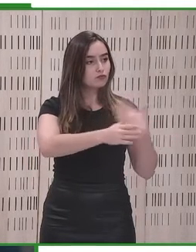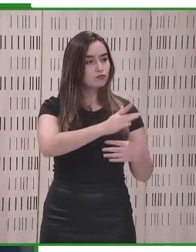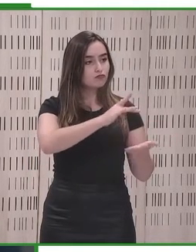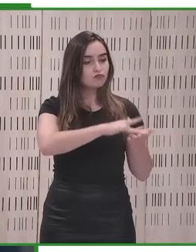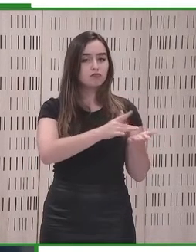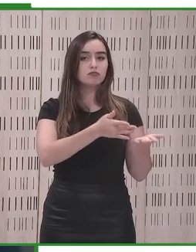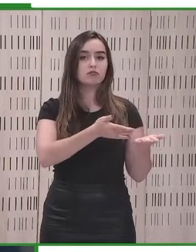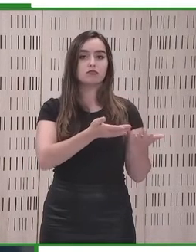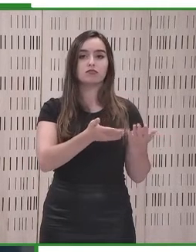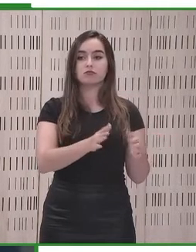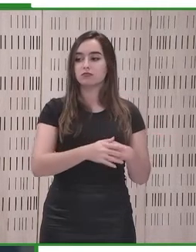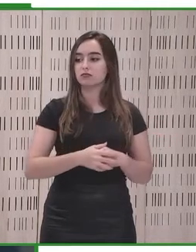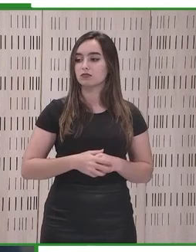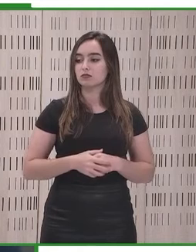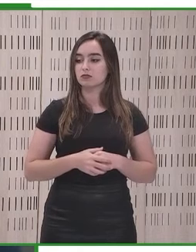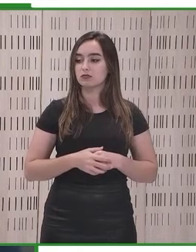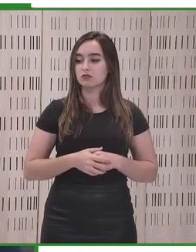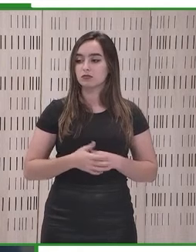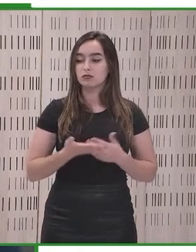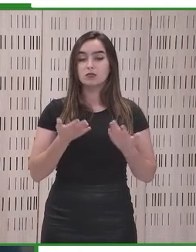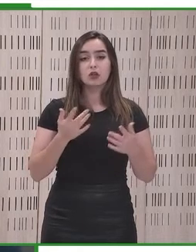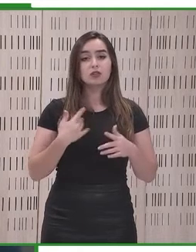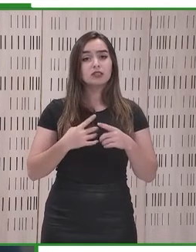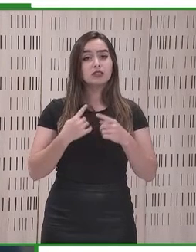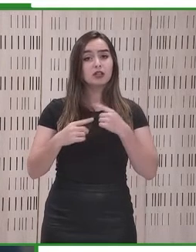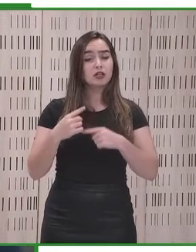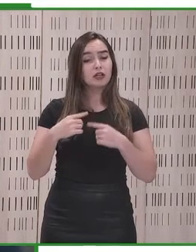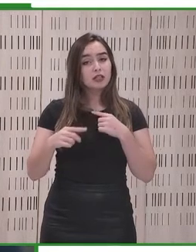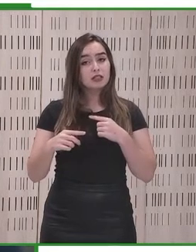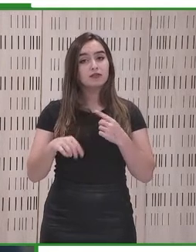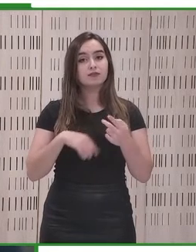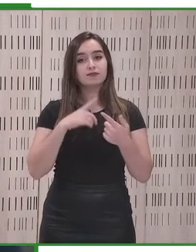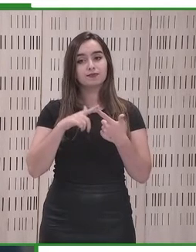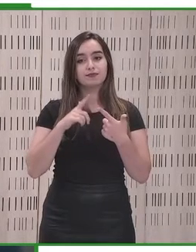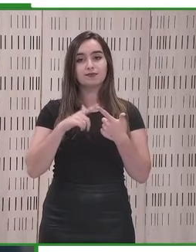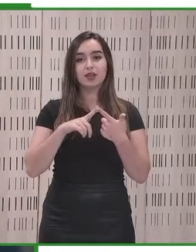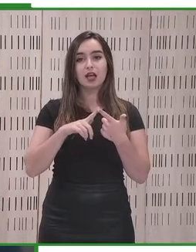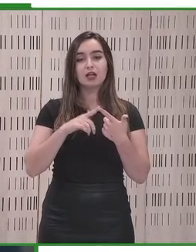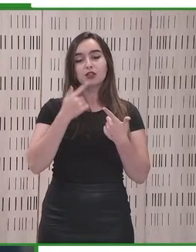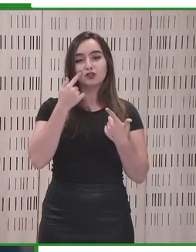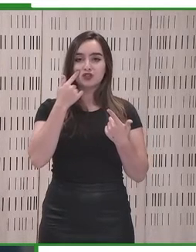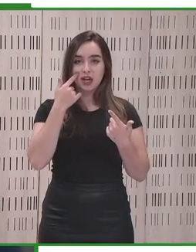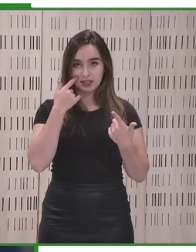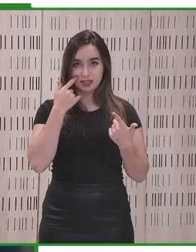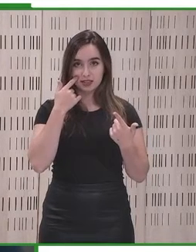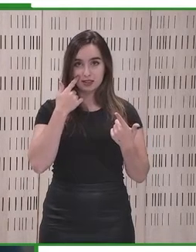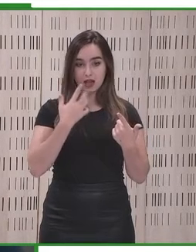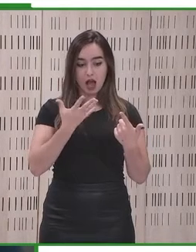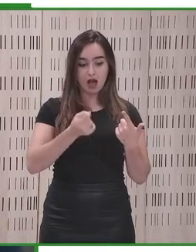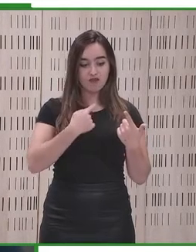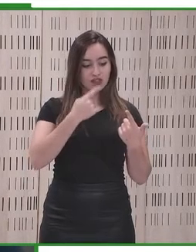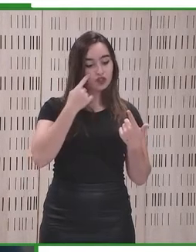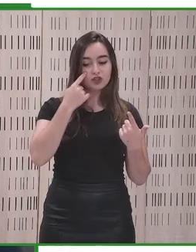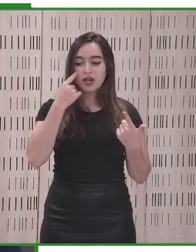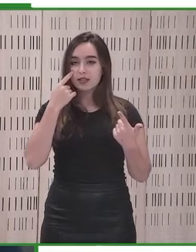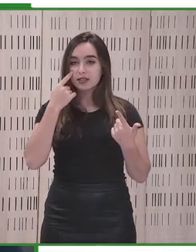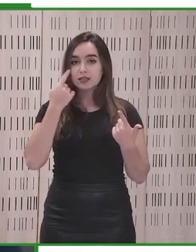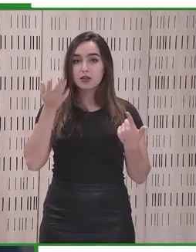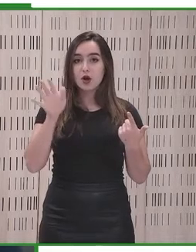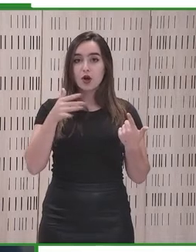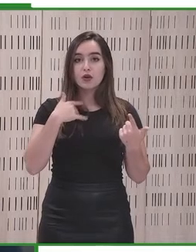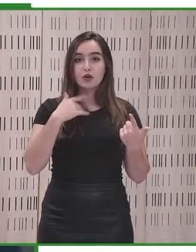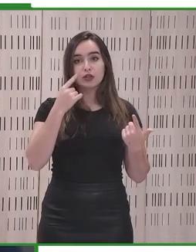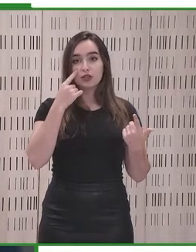confiamos que esto va a ser suficiente, pero en caso de que esto no lo sea, la directiva